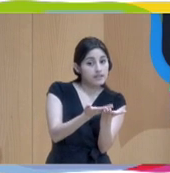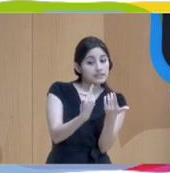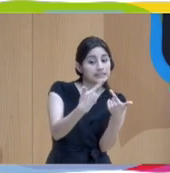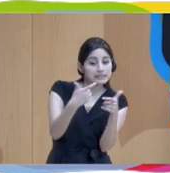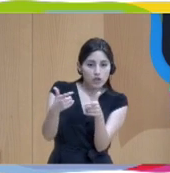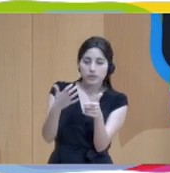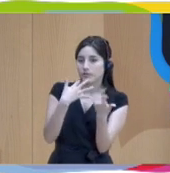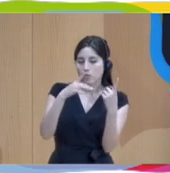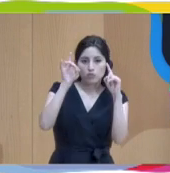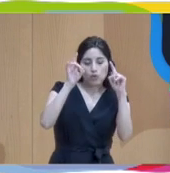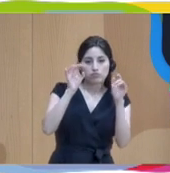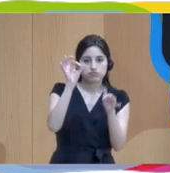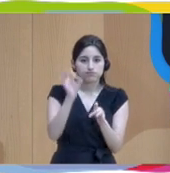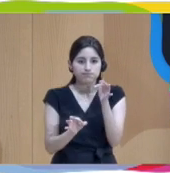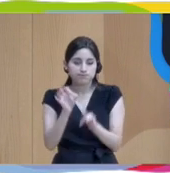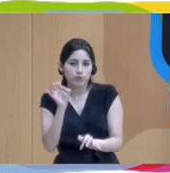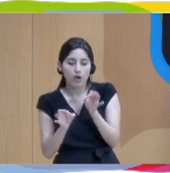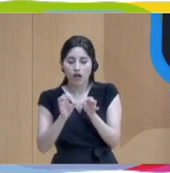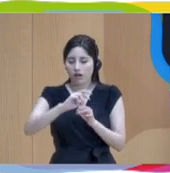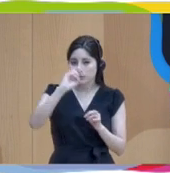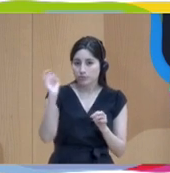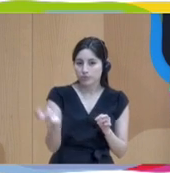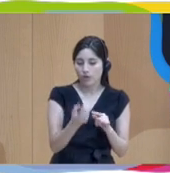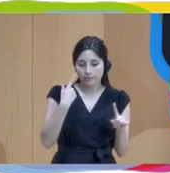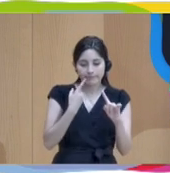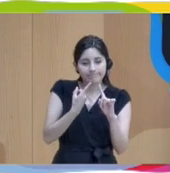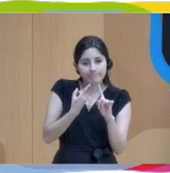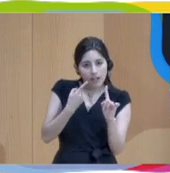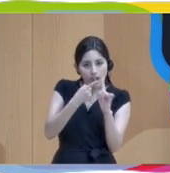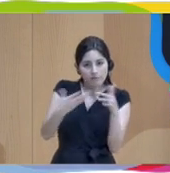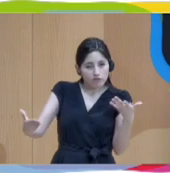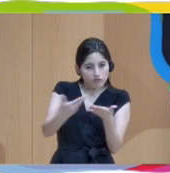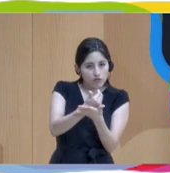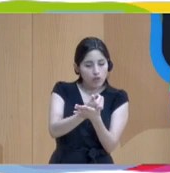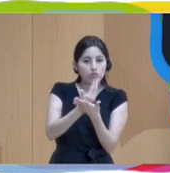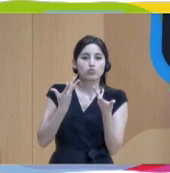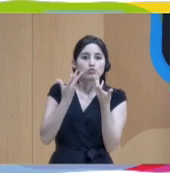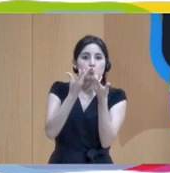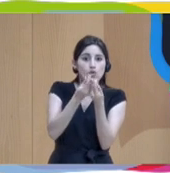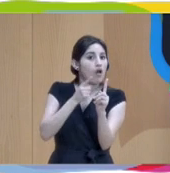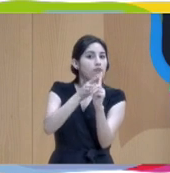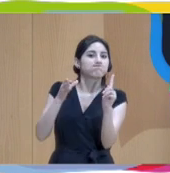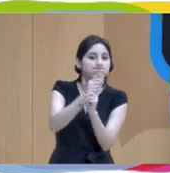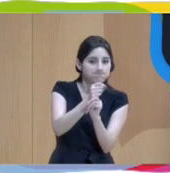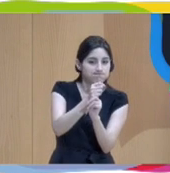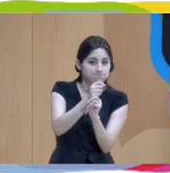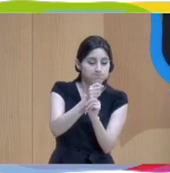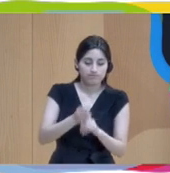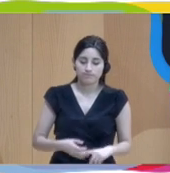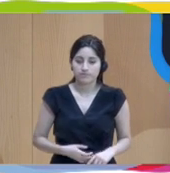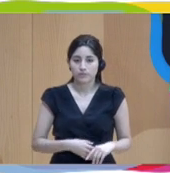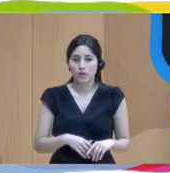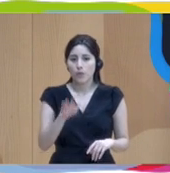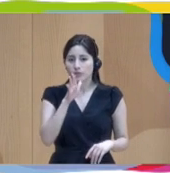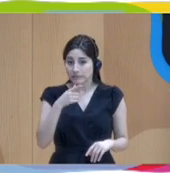con la salud, con la justicia para remar todos en la misma dirección. Necesitamos implicar, yo creo, a las